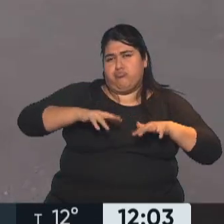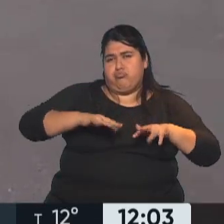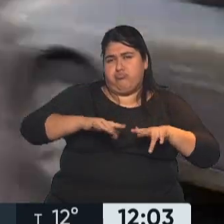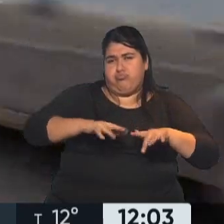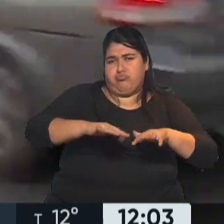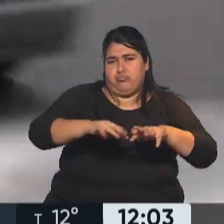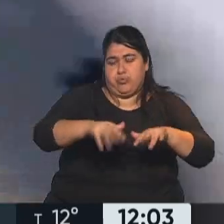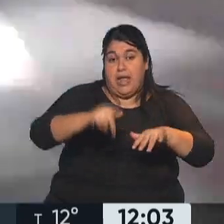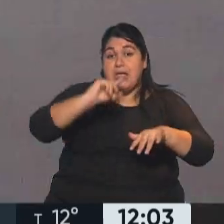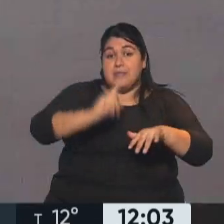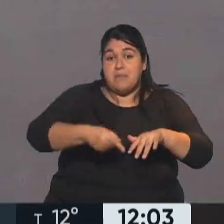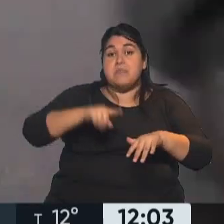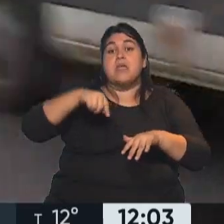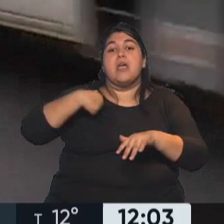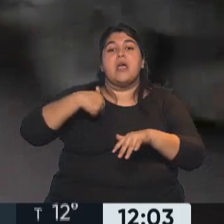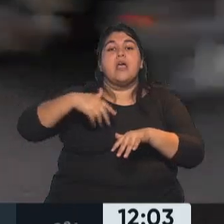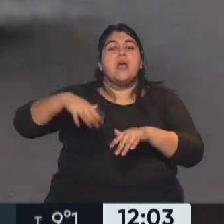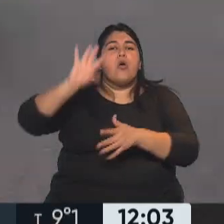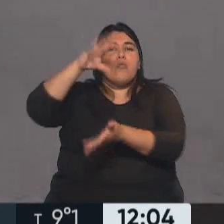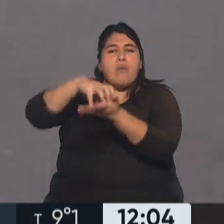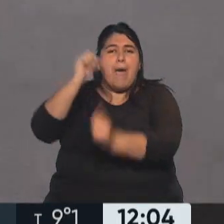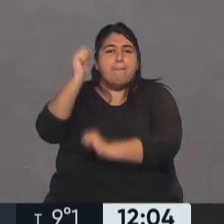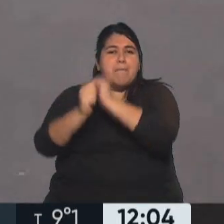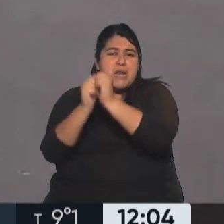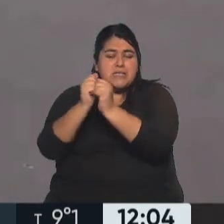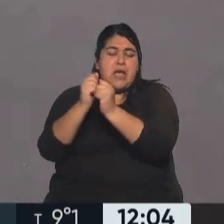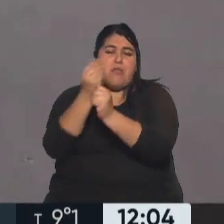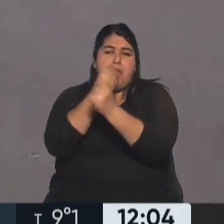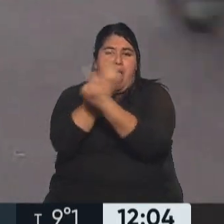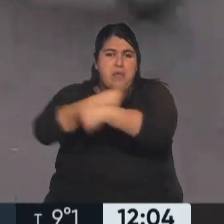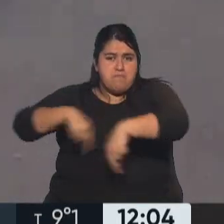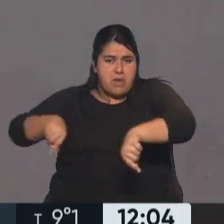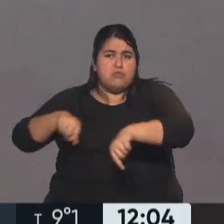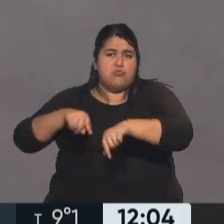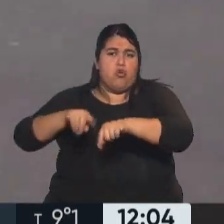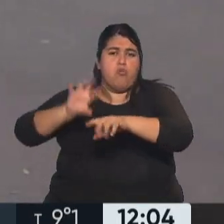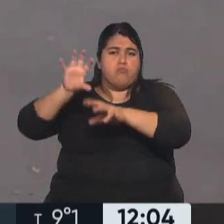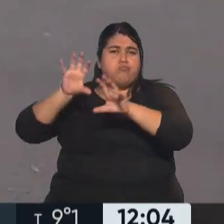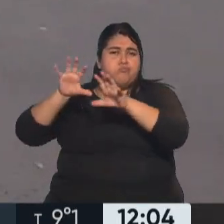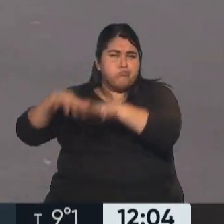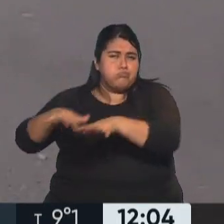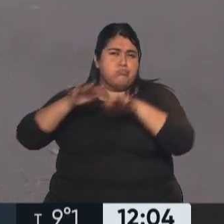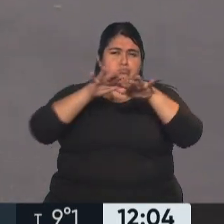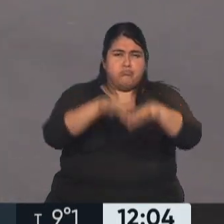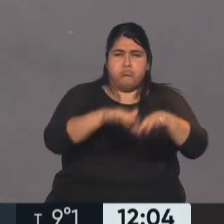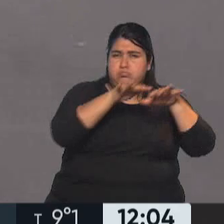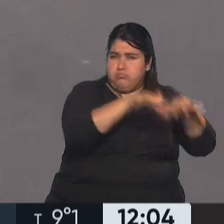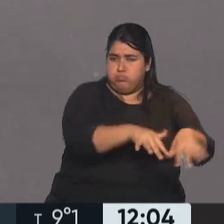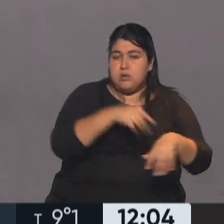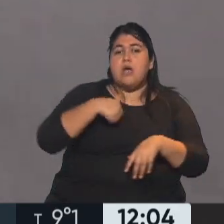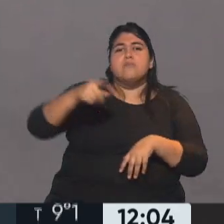también movilizando frente a las plantas productoras y distribuidoras de alimentos, por considerarlas, dicen ellos,